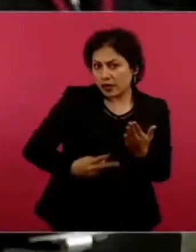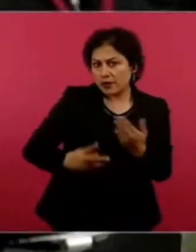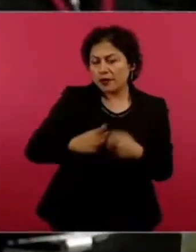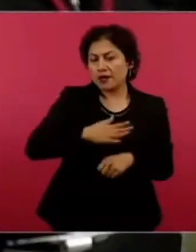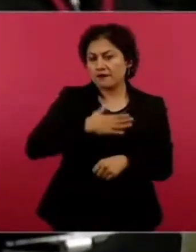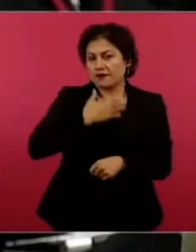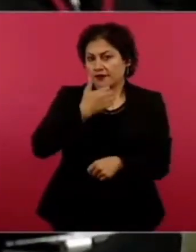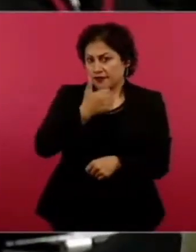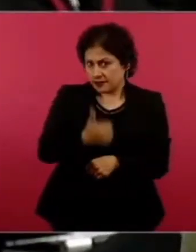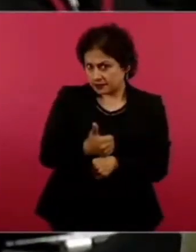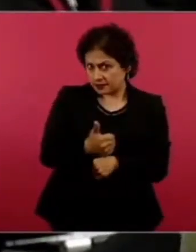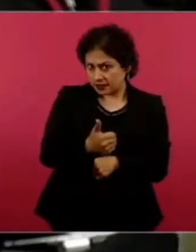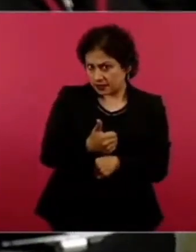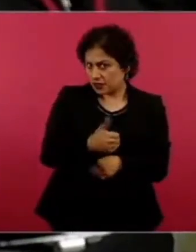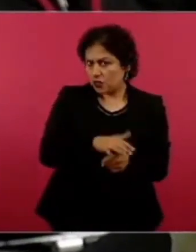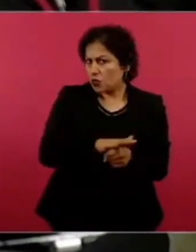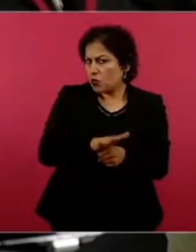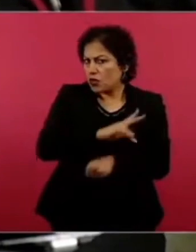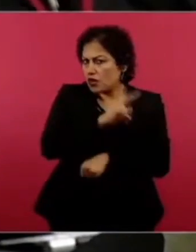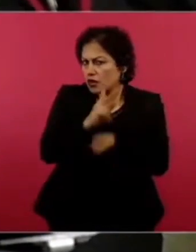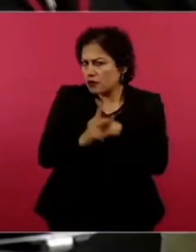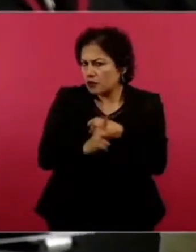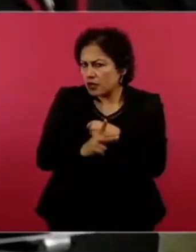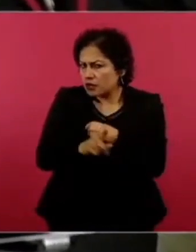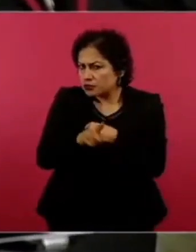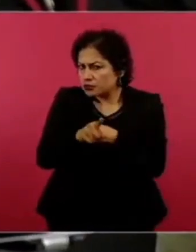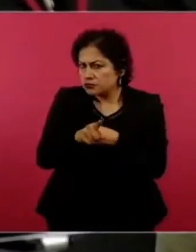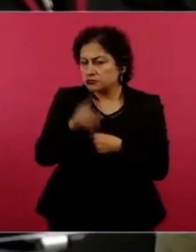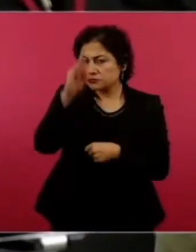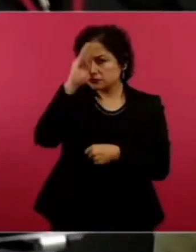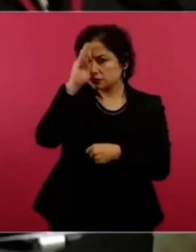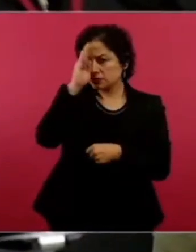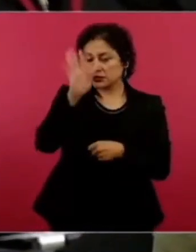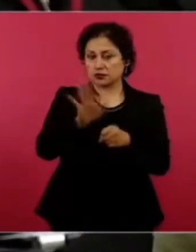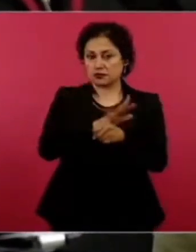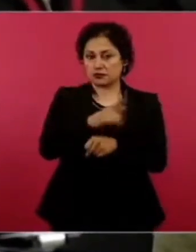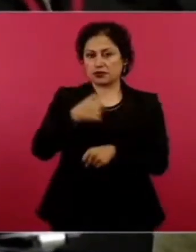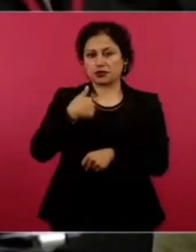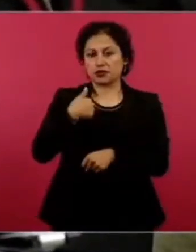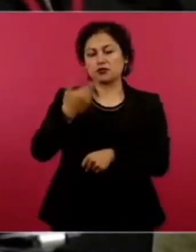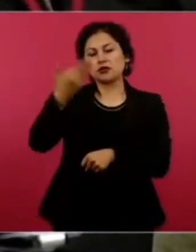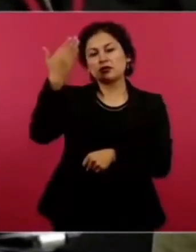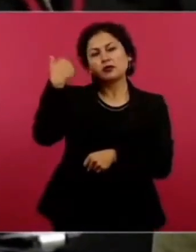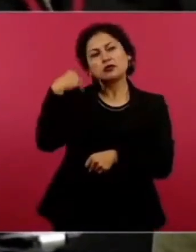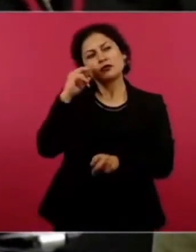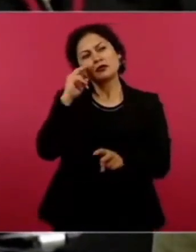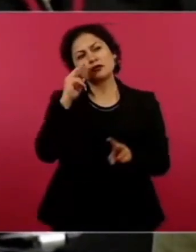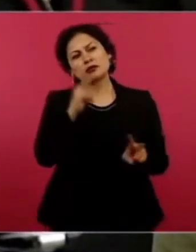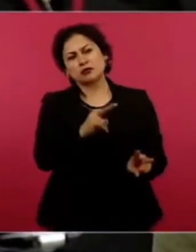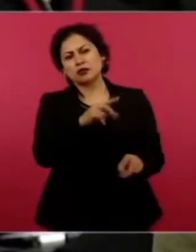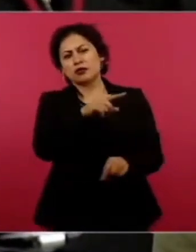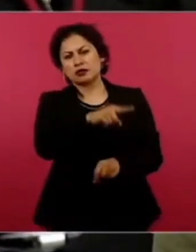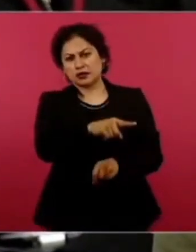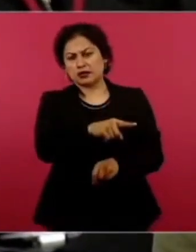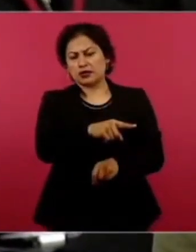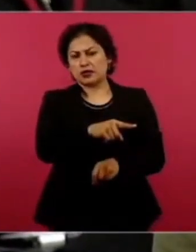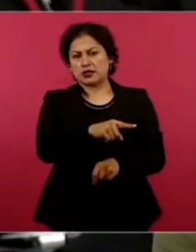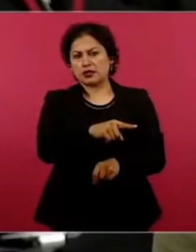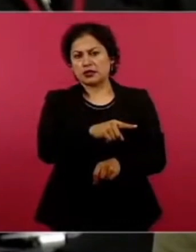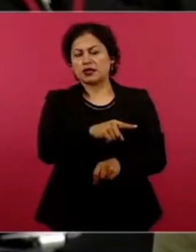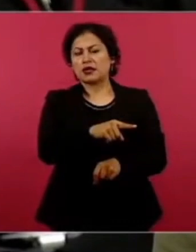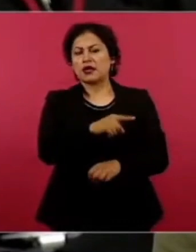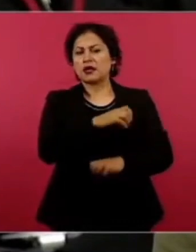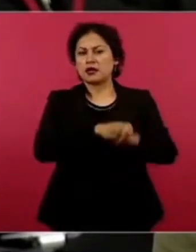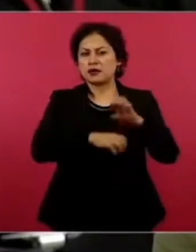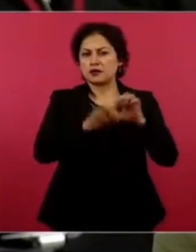¿En qué país? Porque veía la vez pasada con la canciller, hablaba de Ecuador, pero no sé si